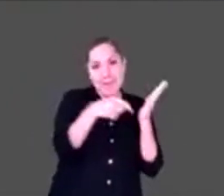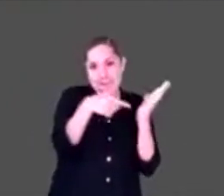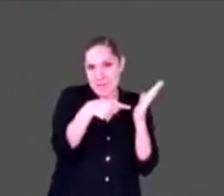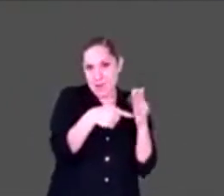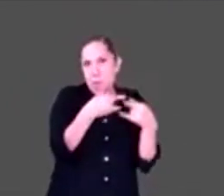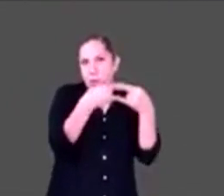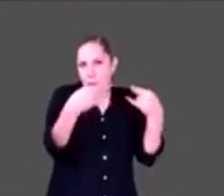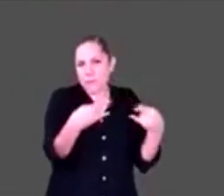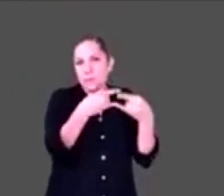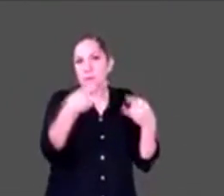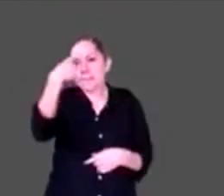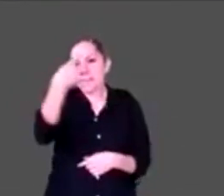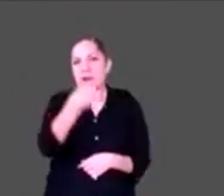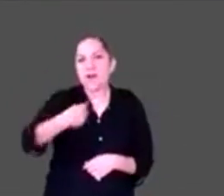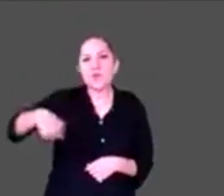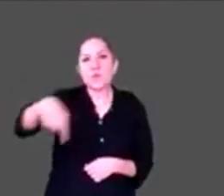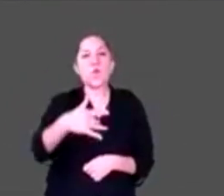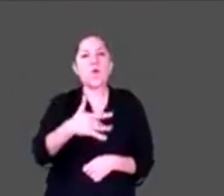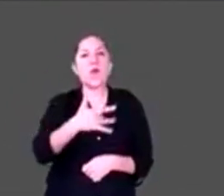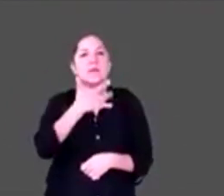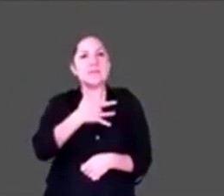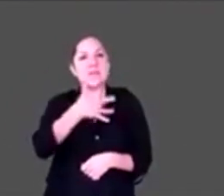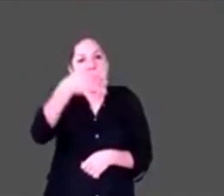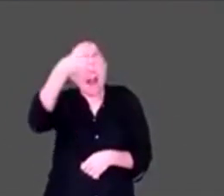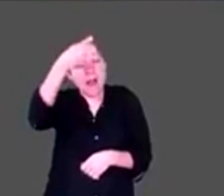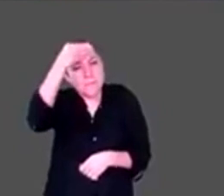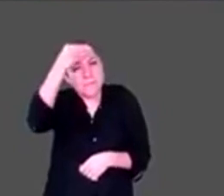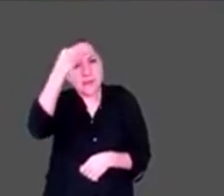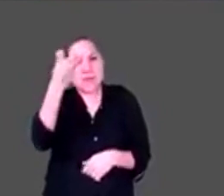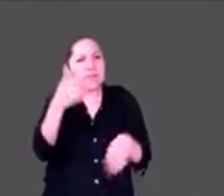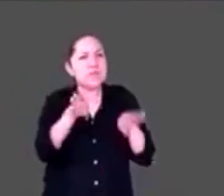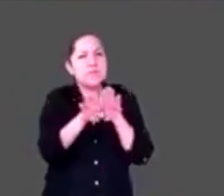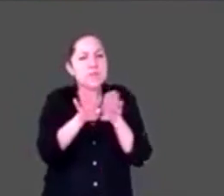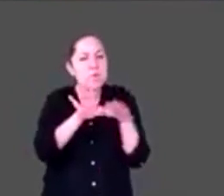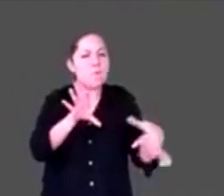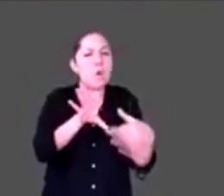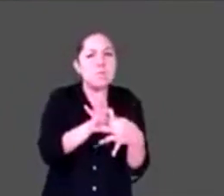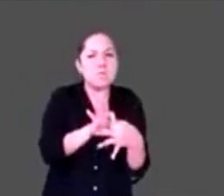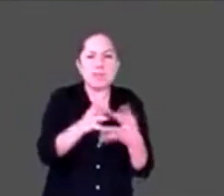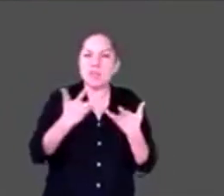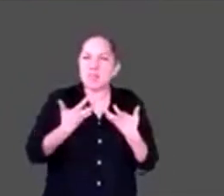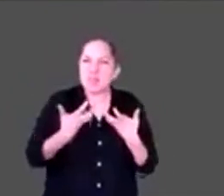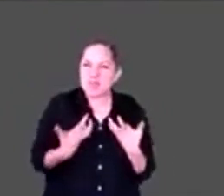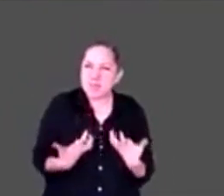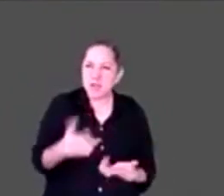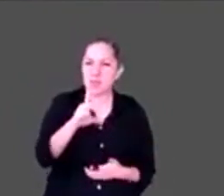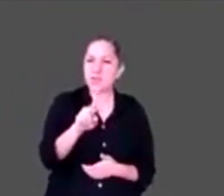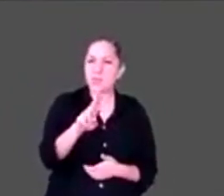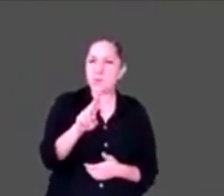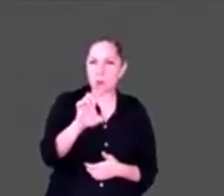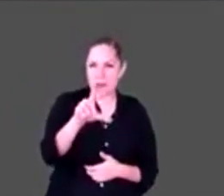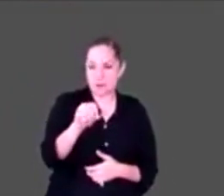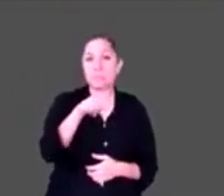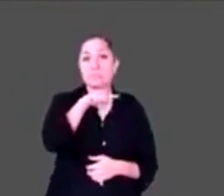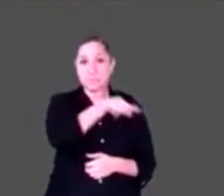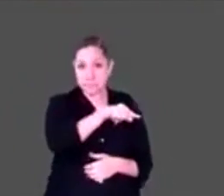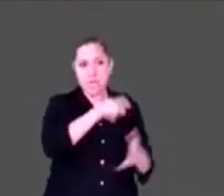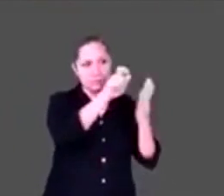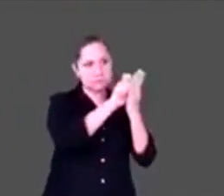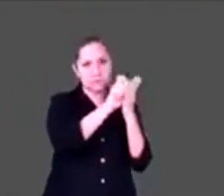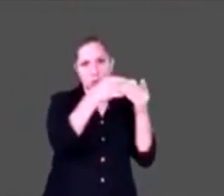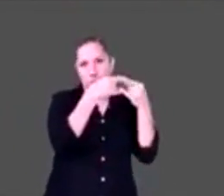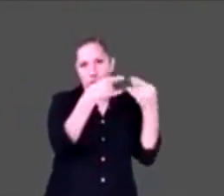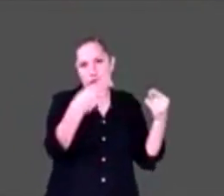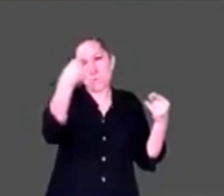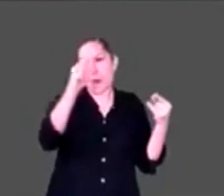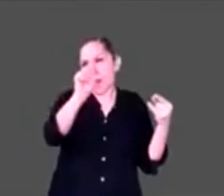lo cual es genial. Pero además tiene una carta inicial que está dirigido a papás o mamás de niños en situación terminal.